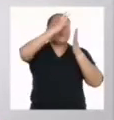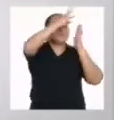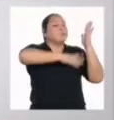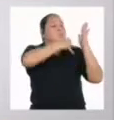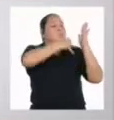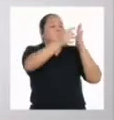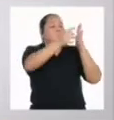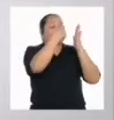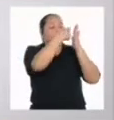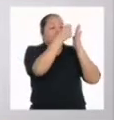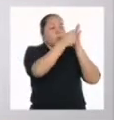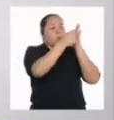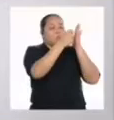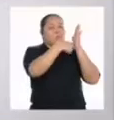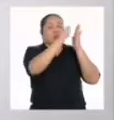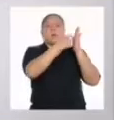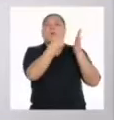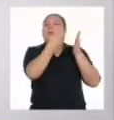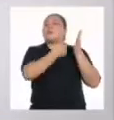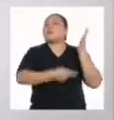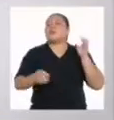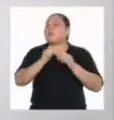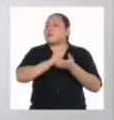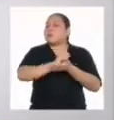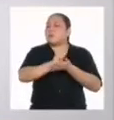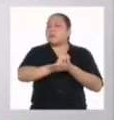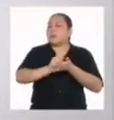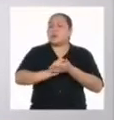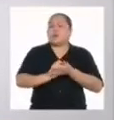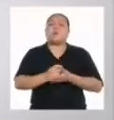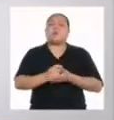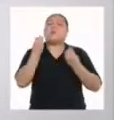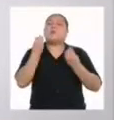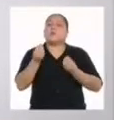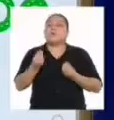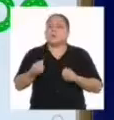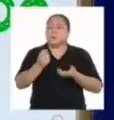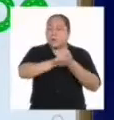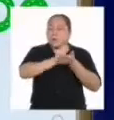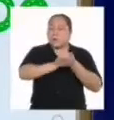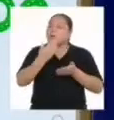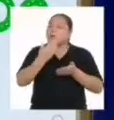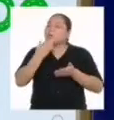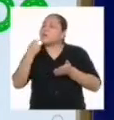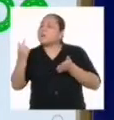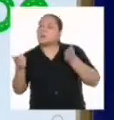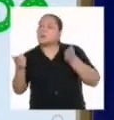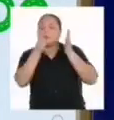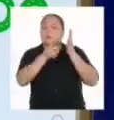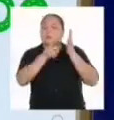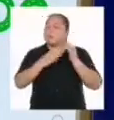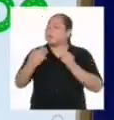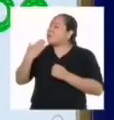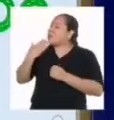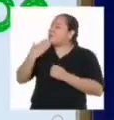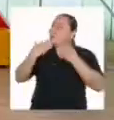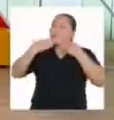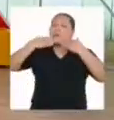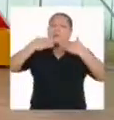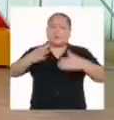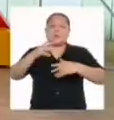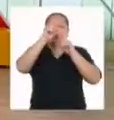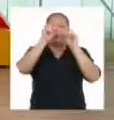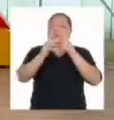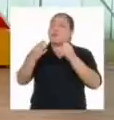¿Qué escribiré? ¿Para qué escribiré? ¿A quién estará dirigido? Muchas gracias por sus preguntas.